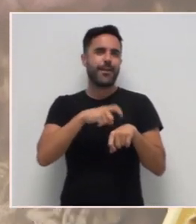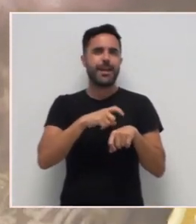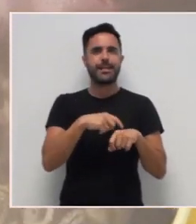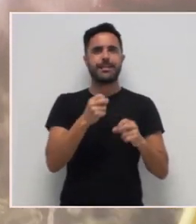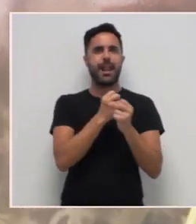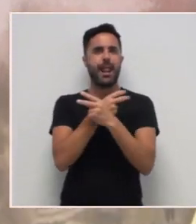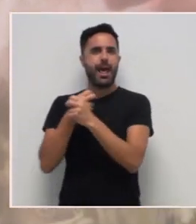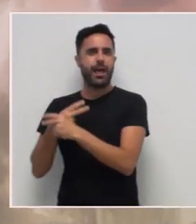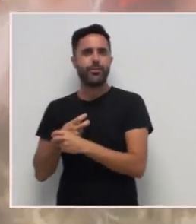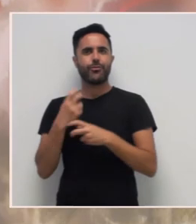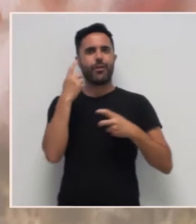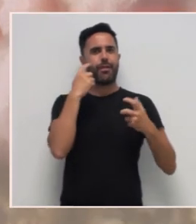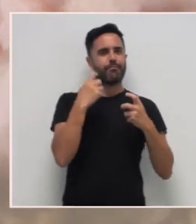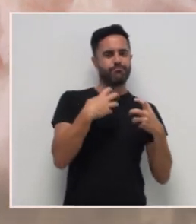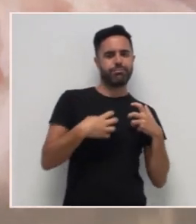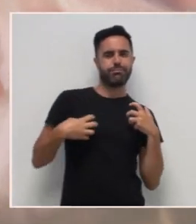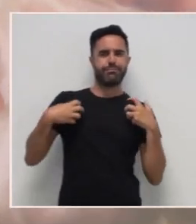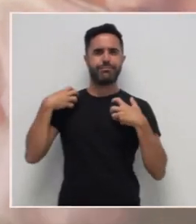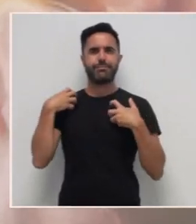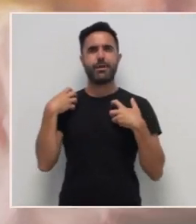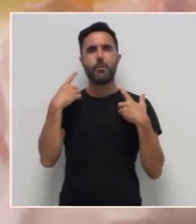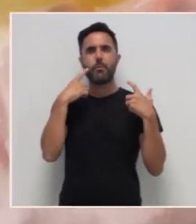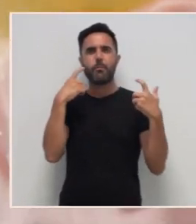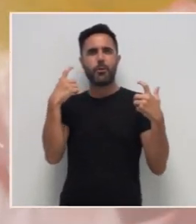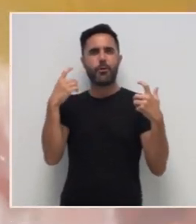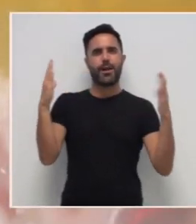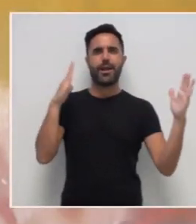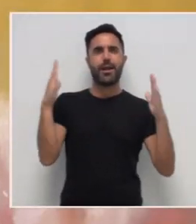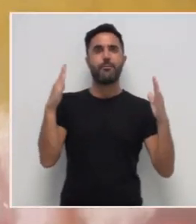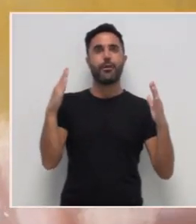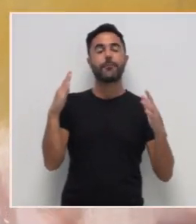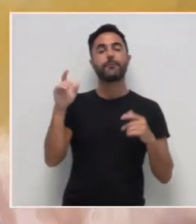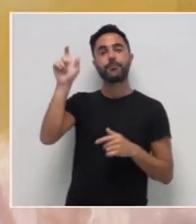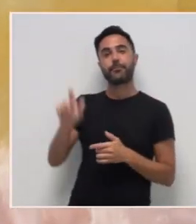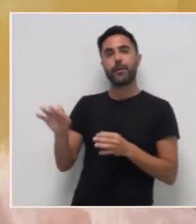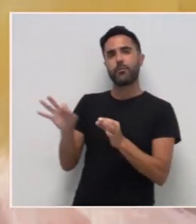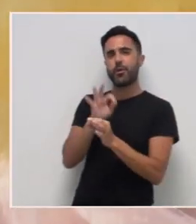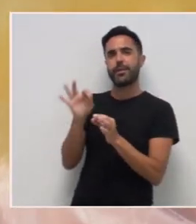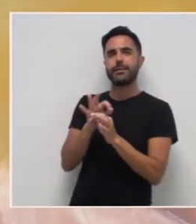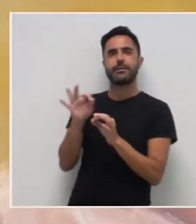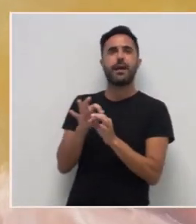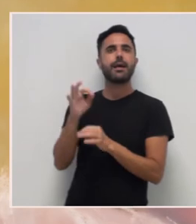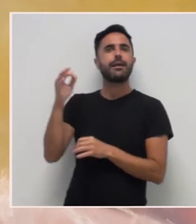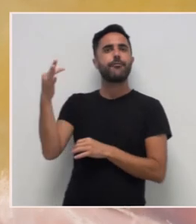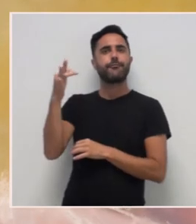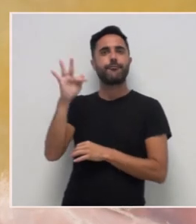moi chamativas na época e que Charles Frederick Ward lo introduzo como gran modisto da época.